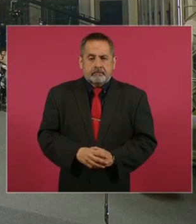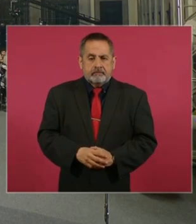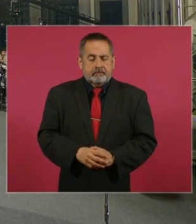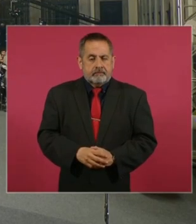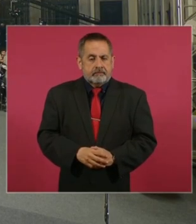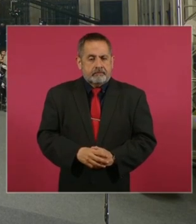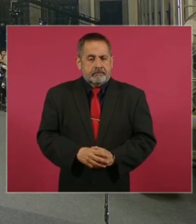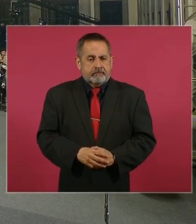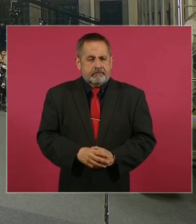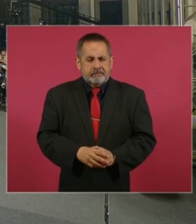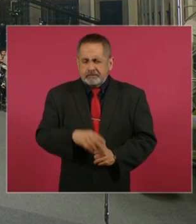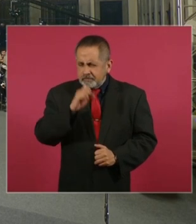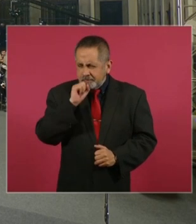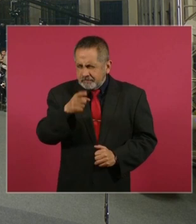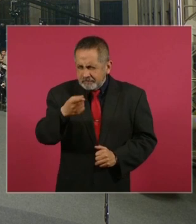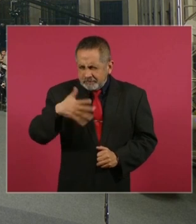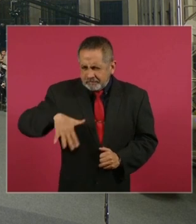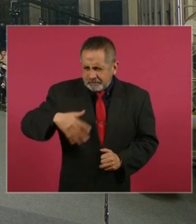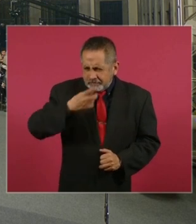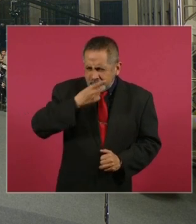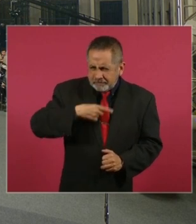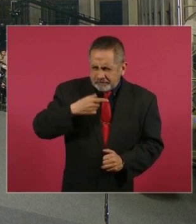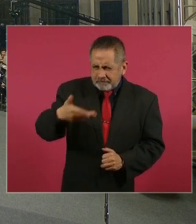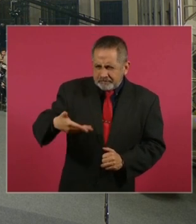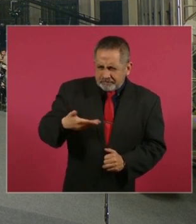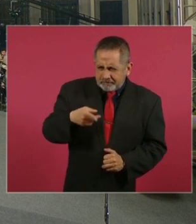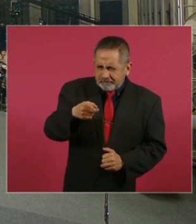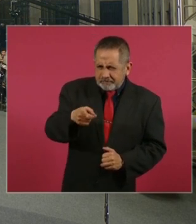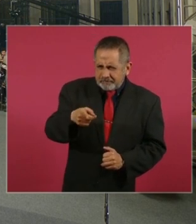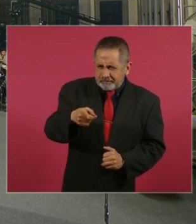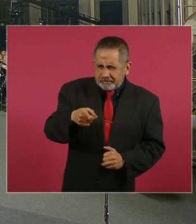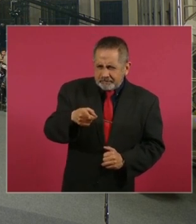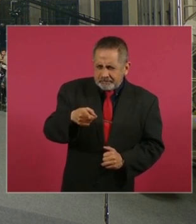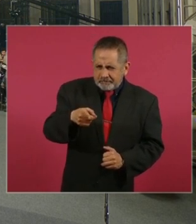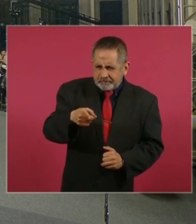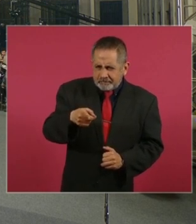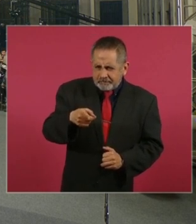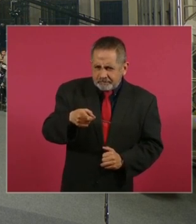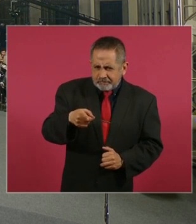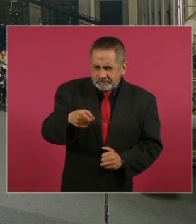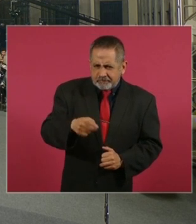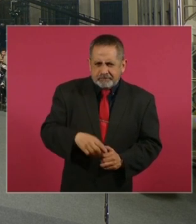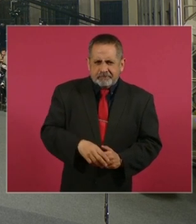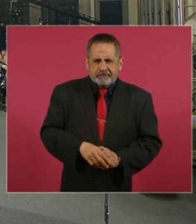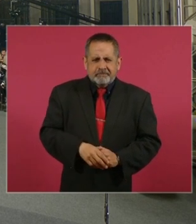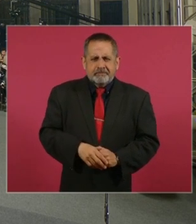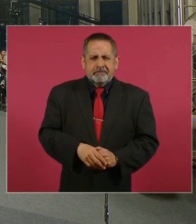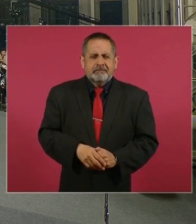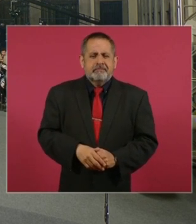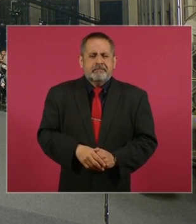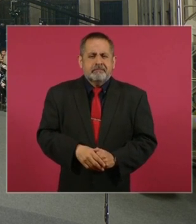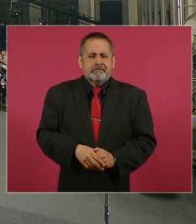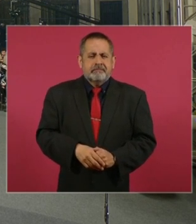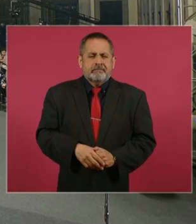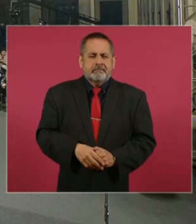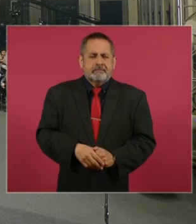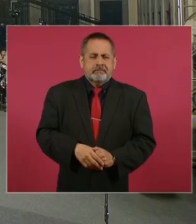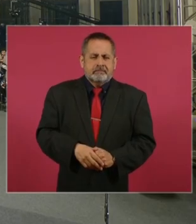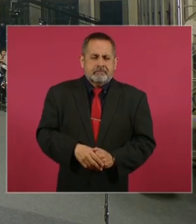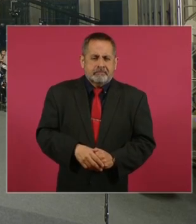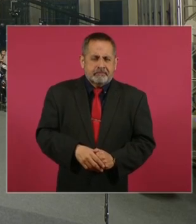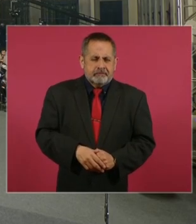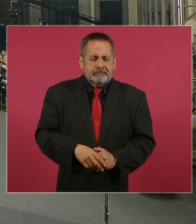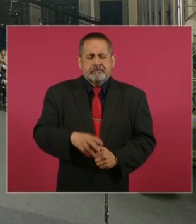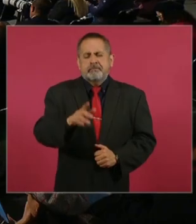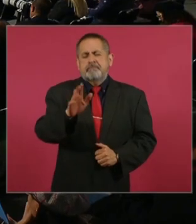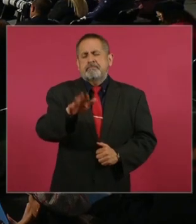También, ¿qué fue lo último que planteaste? De lo de Montgomery. Sí, eso sí. Lo de la fiscalía. Ah, sí.